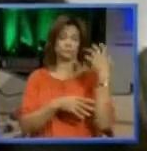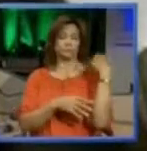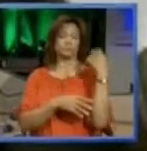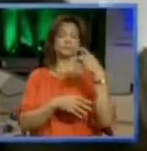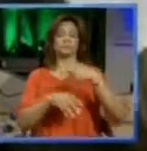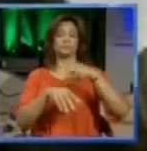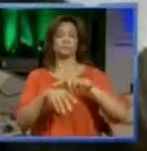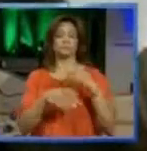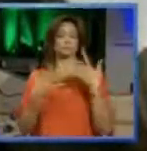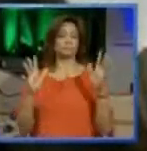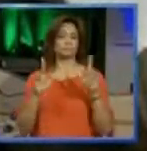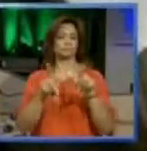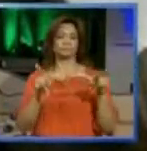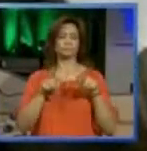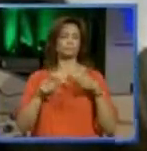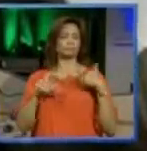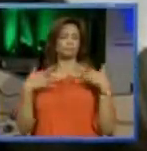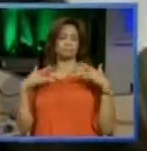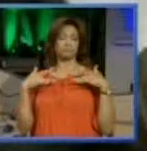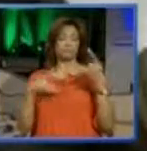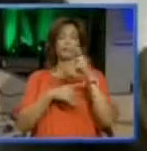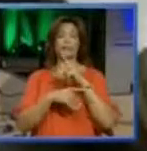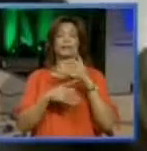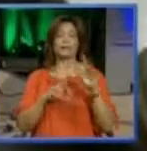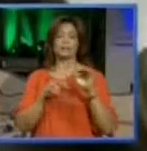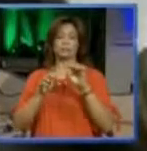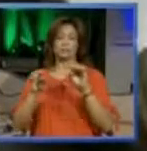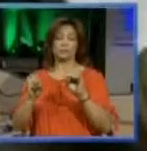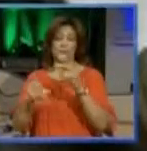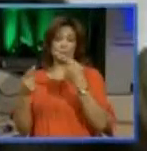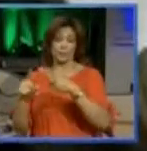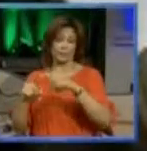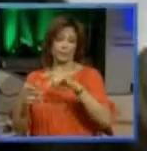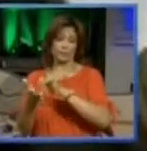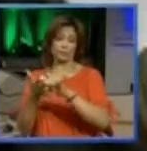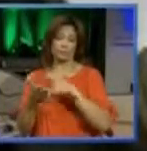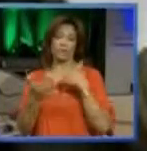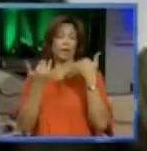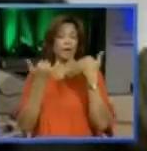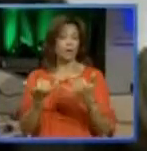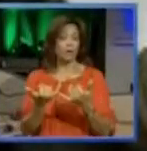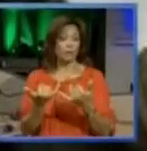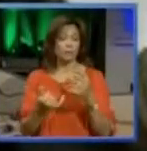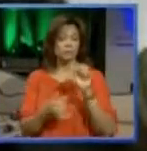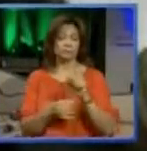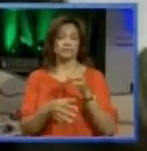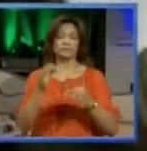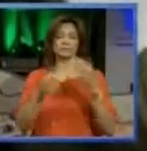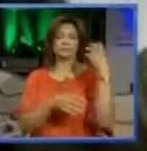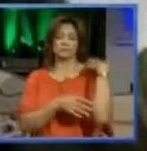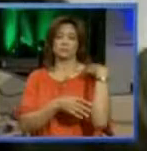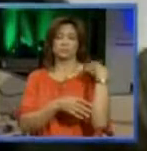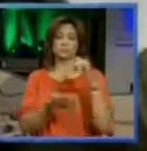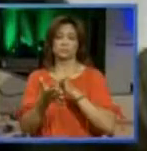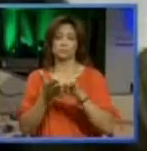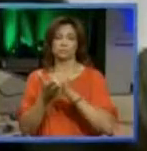de Puerto Rico no tienen jurisdicción sobre el caso, porque el caso fue erradicado allá. Así que yo no les puedo decir ahora mismo si las autoridades de